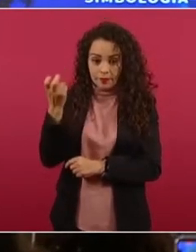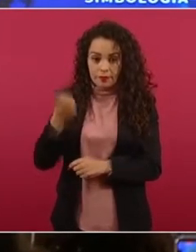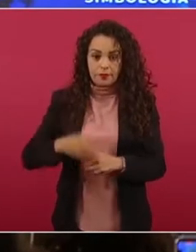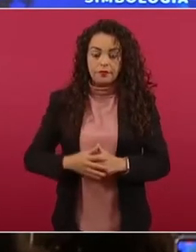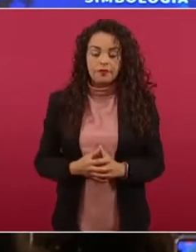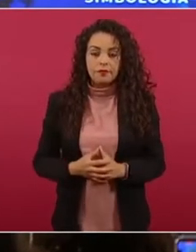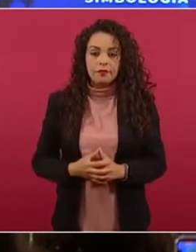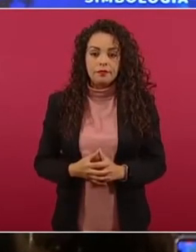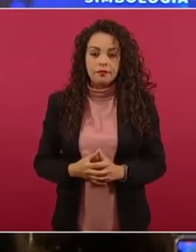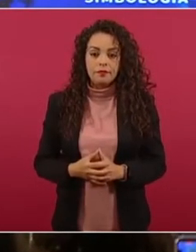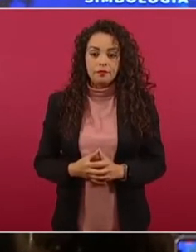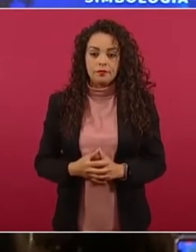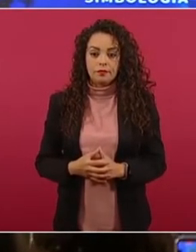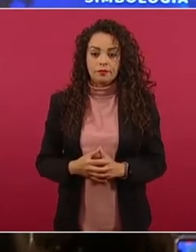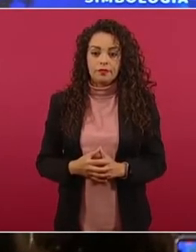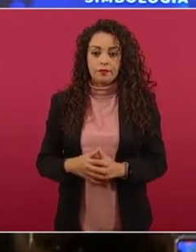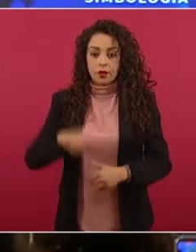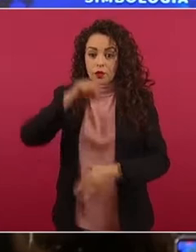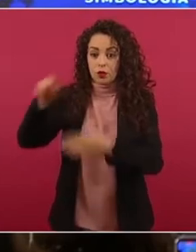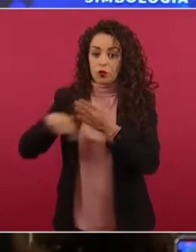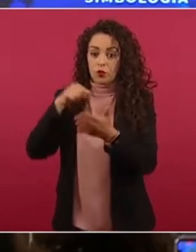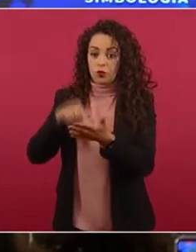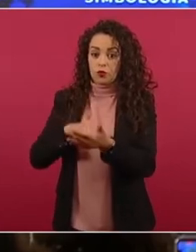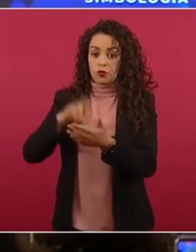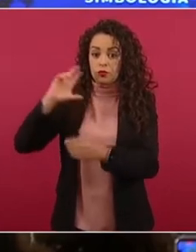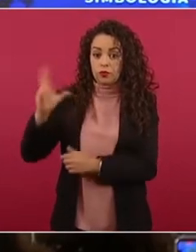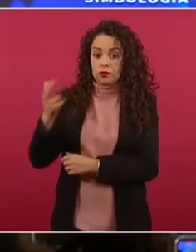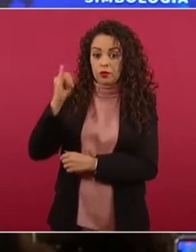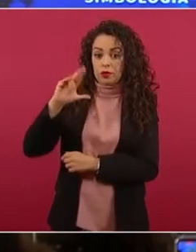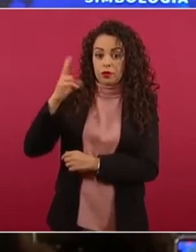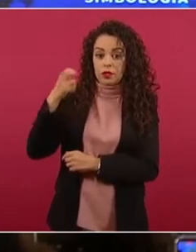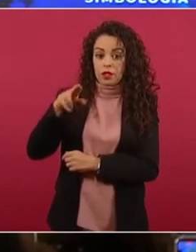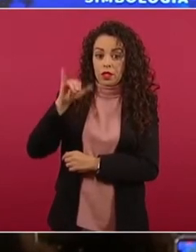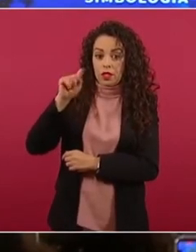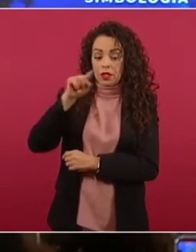¿cuánto hay de Chichen Itza a Bacalar?